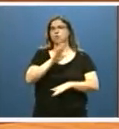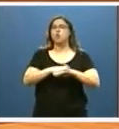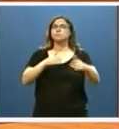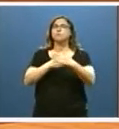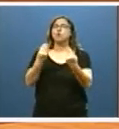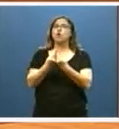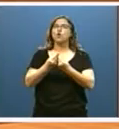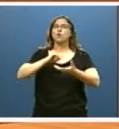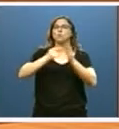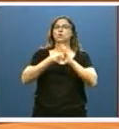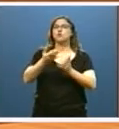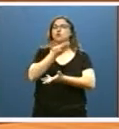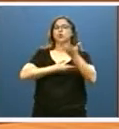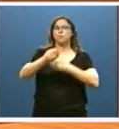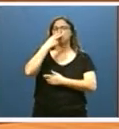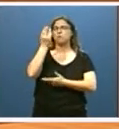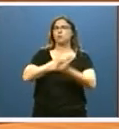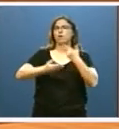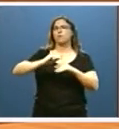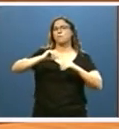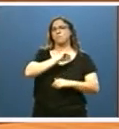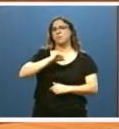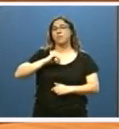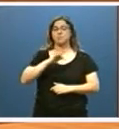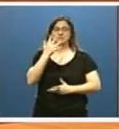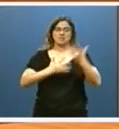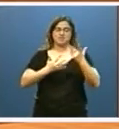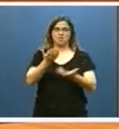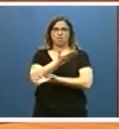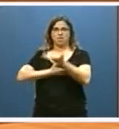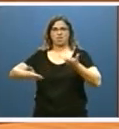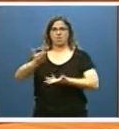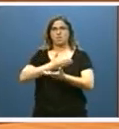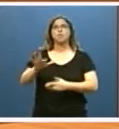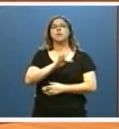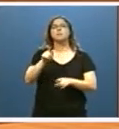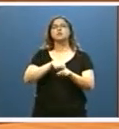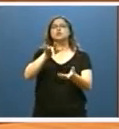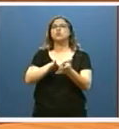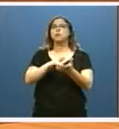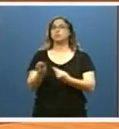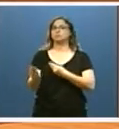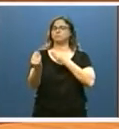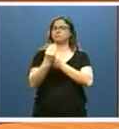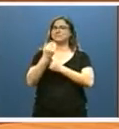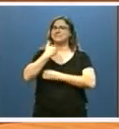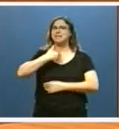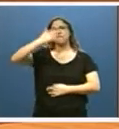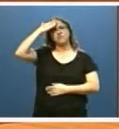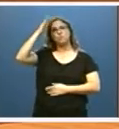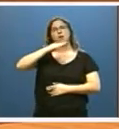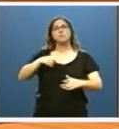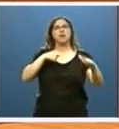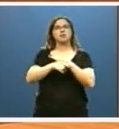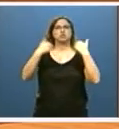proyectos de colaboración público-privada y entre administraciones. Además, hemos recuperado las subvenciones para titulares y gestores